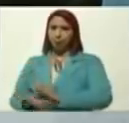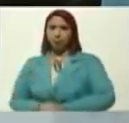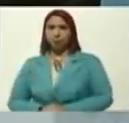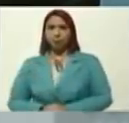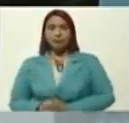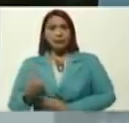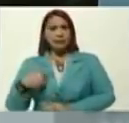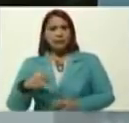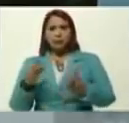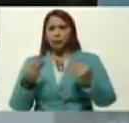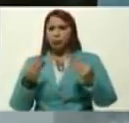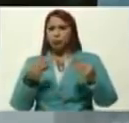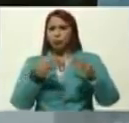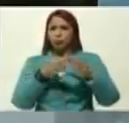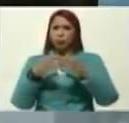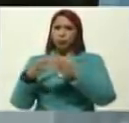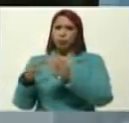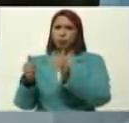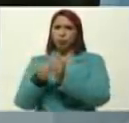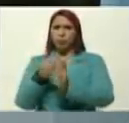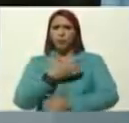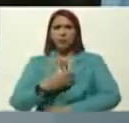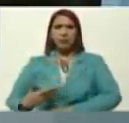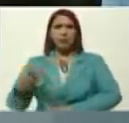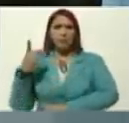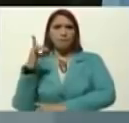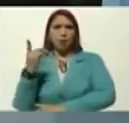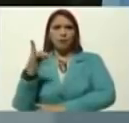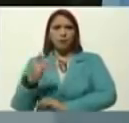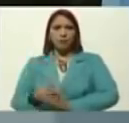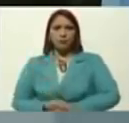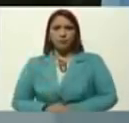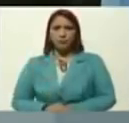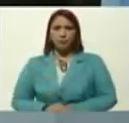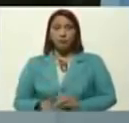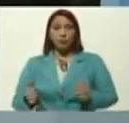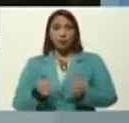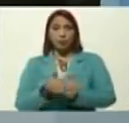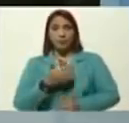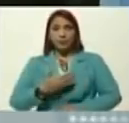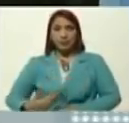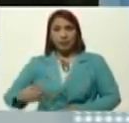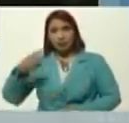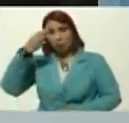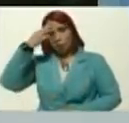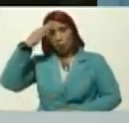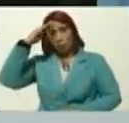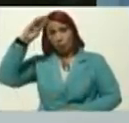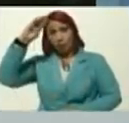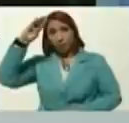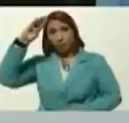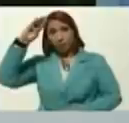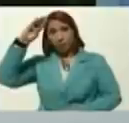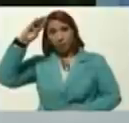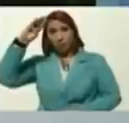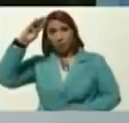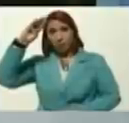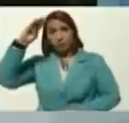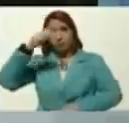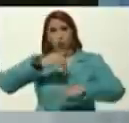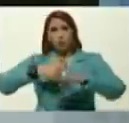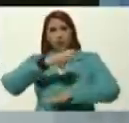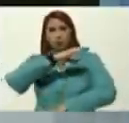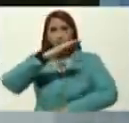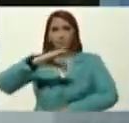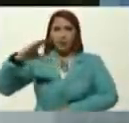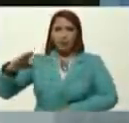tuvimos muchas reuniones, con el presidente de Bolivia, con el presidente de Cuba, con los gobiernos del Caribe,